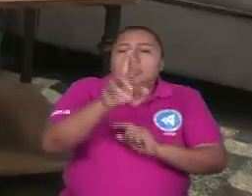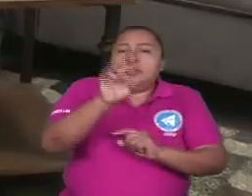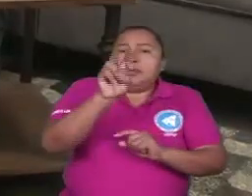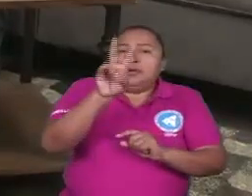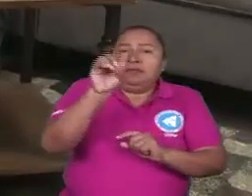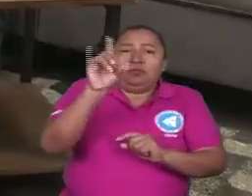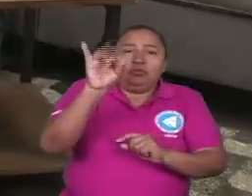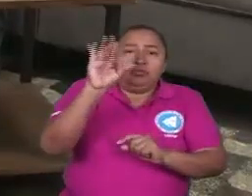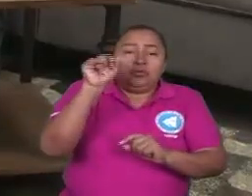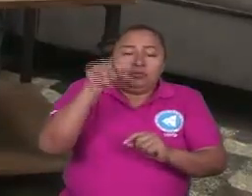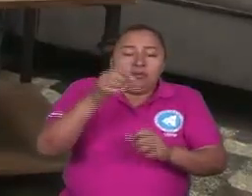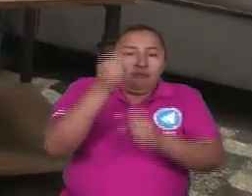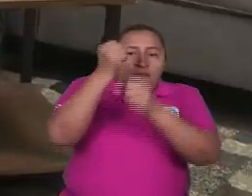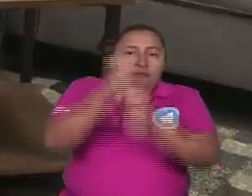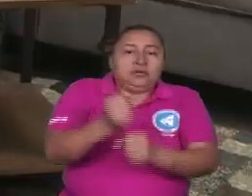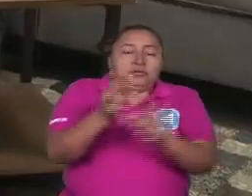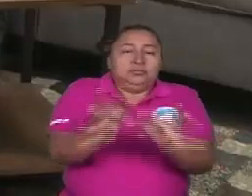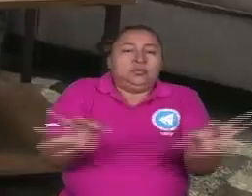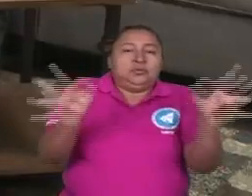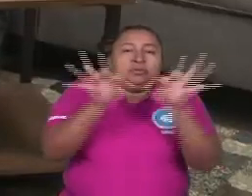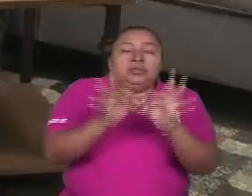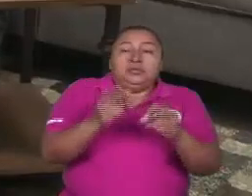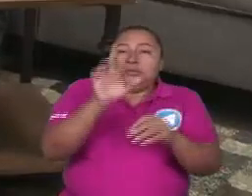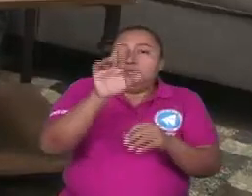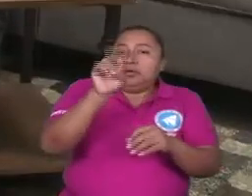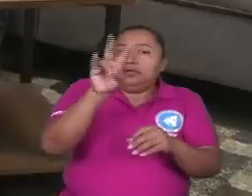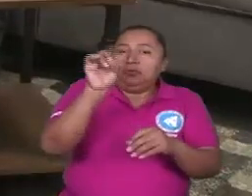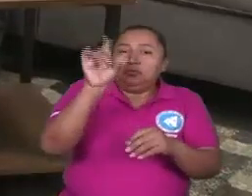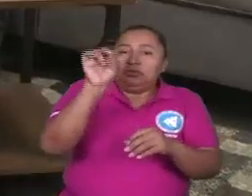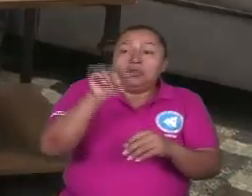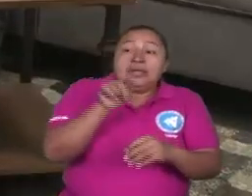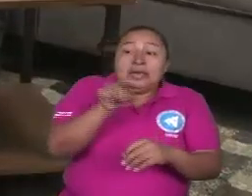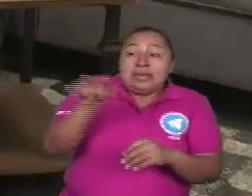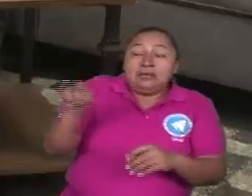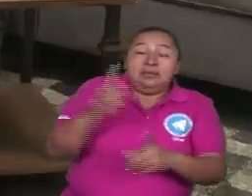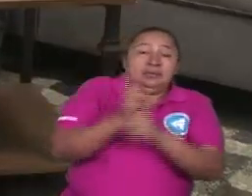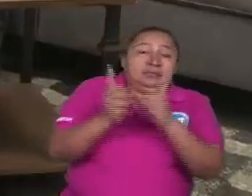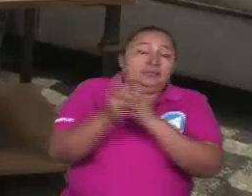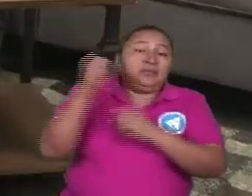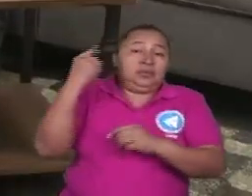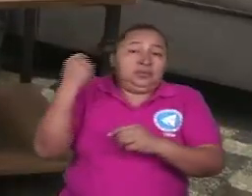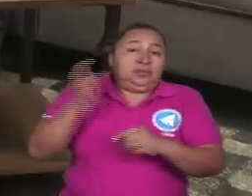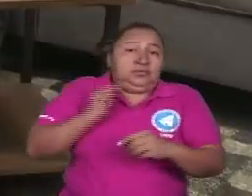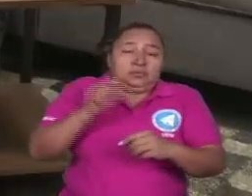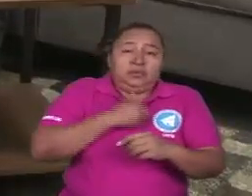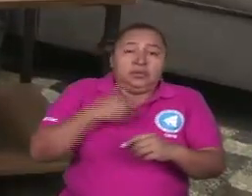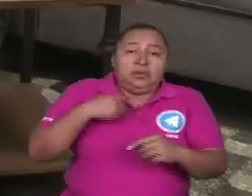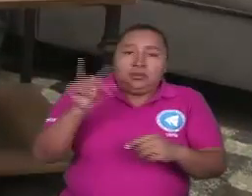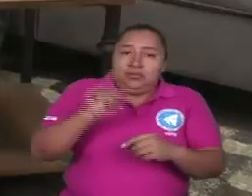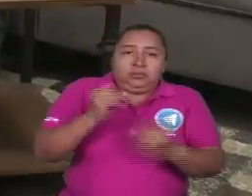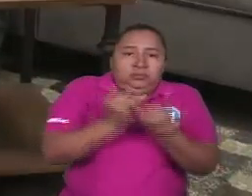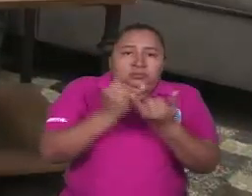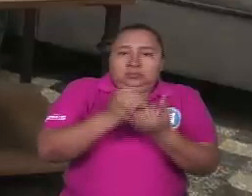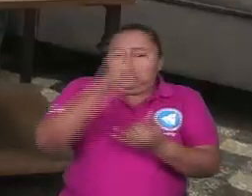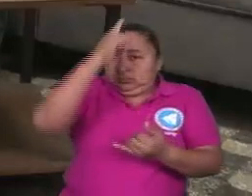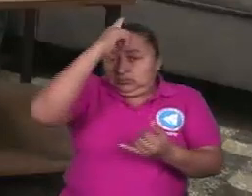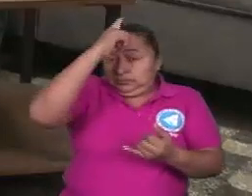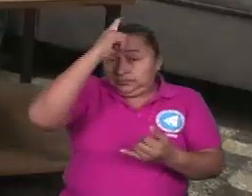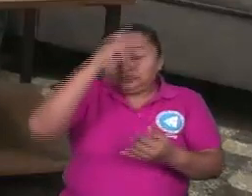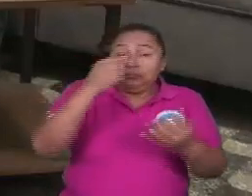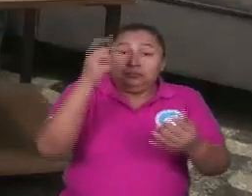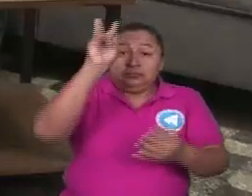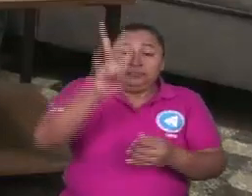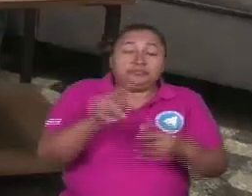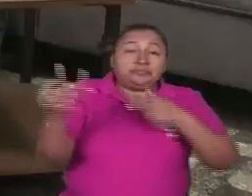somos fuerzas fundamentales de la revolución y tienen que entenderlo aquí no van a ser como hicieron en Alemania en la segunda guerra